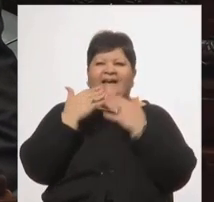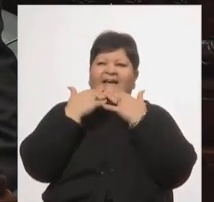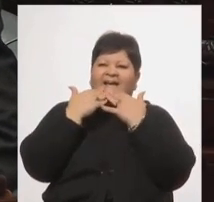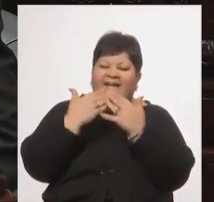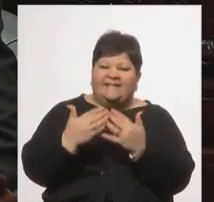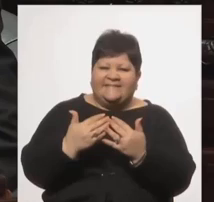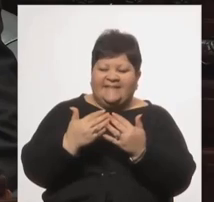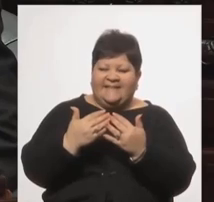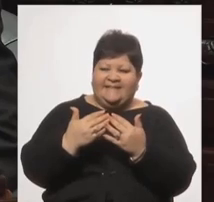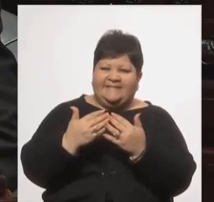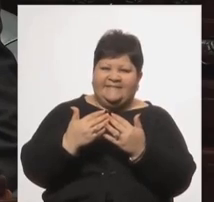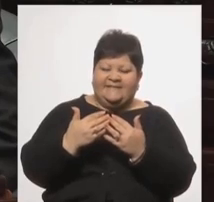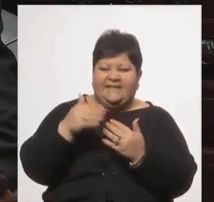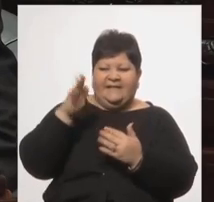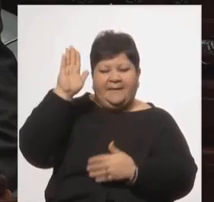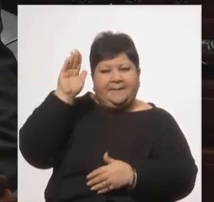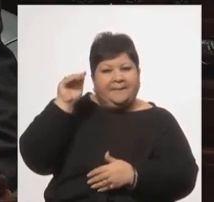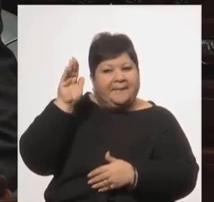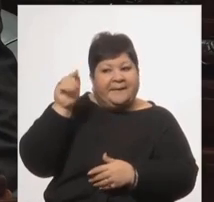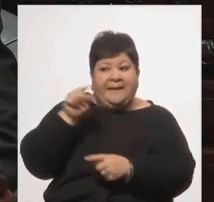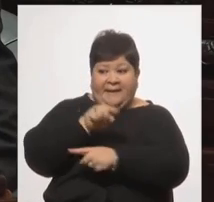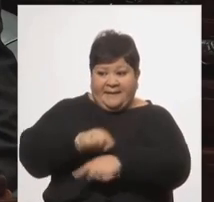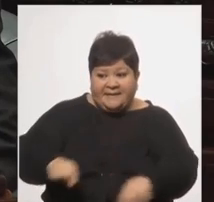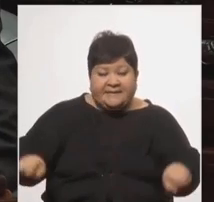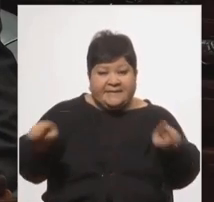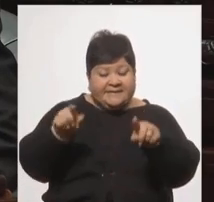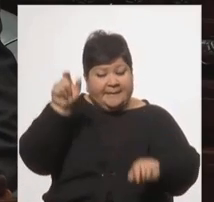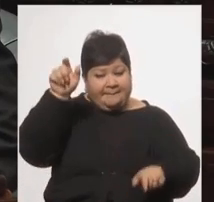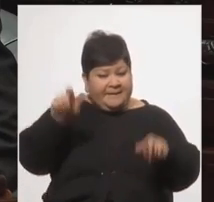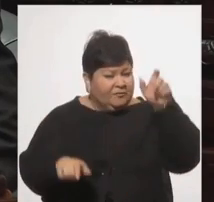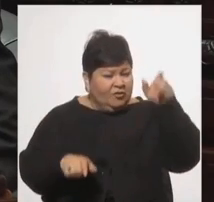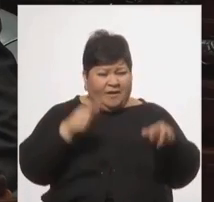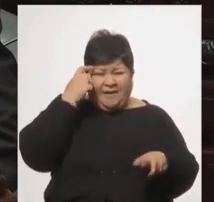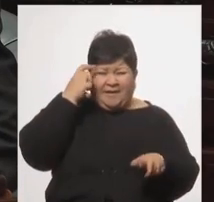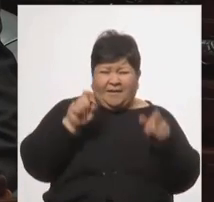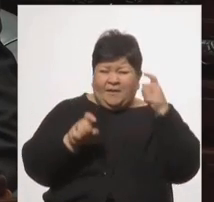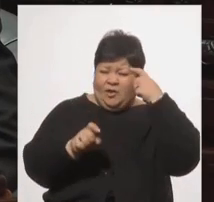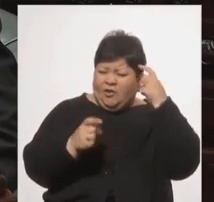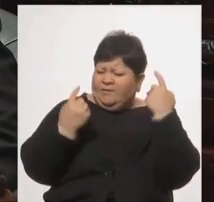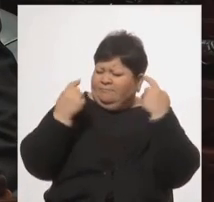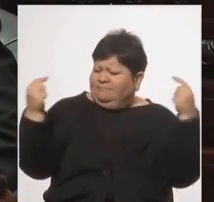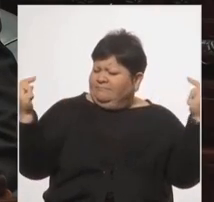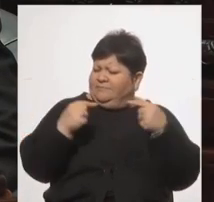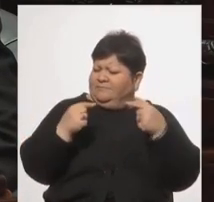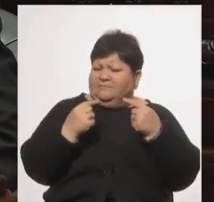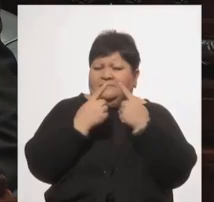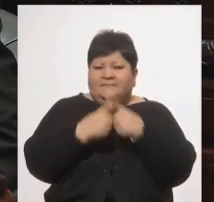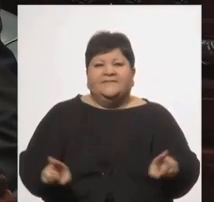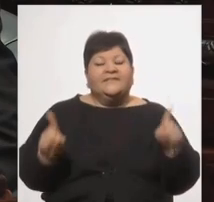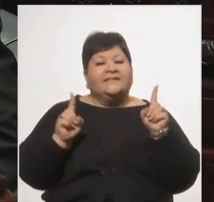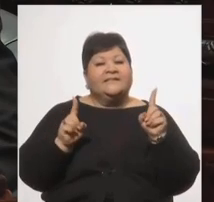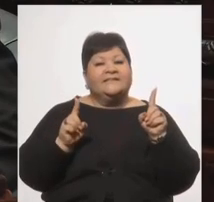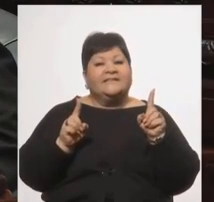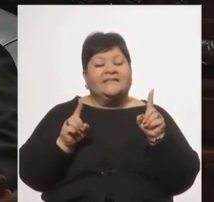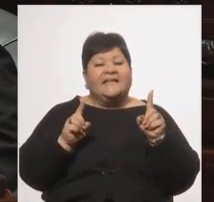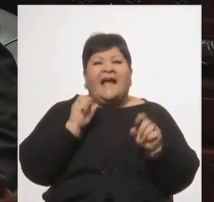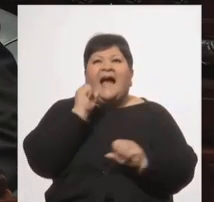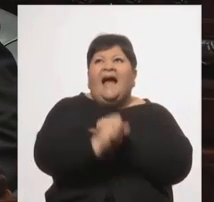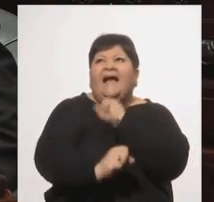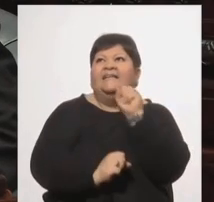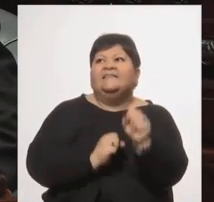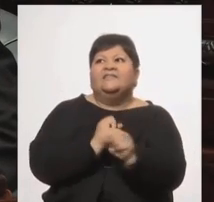expresidentes con ideologías tan distintas y tan enfrentadas a lo largo de décadas